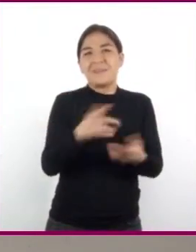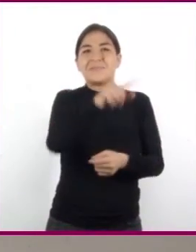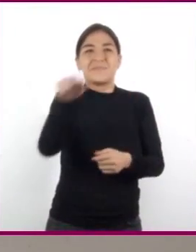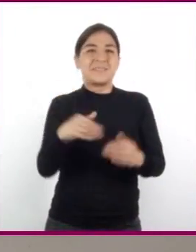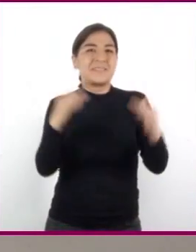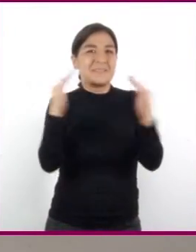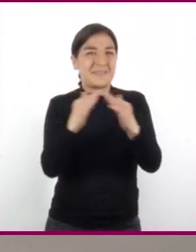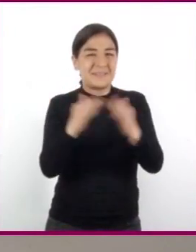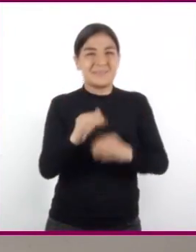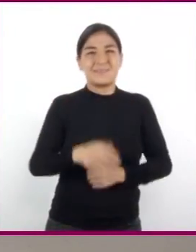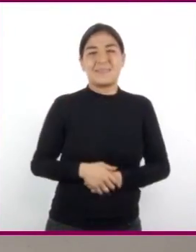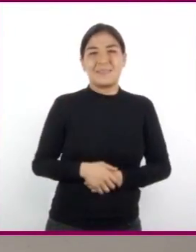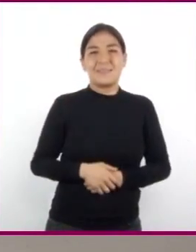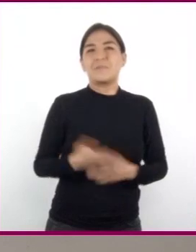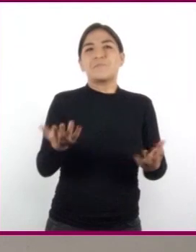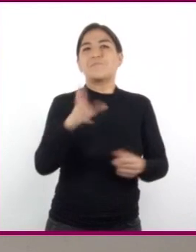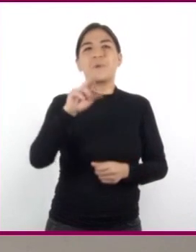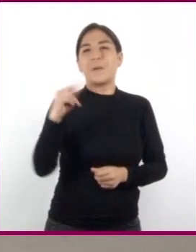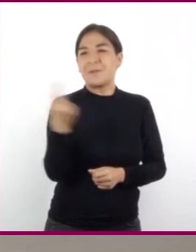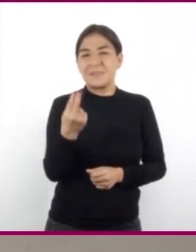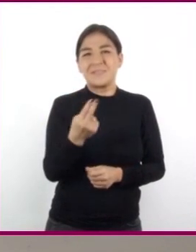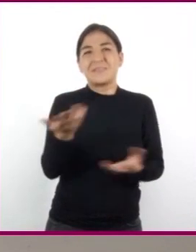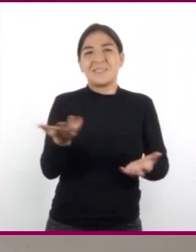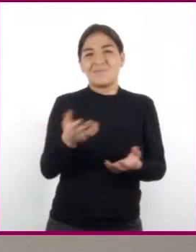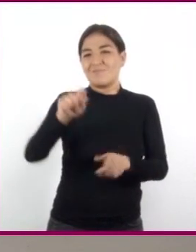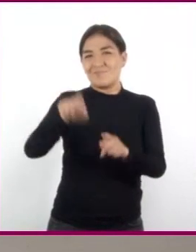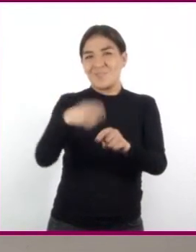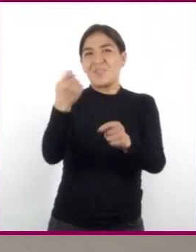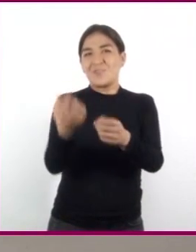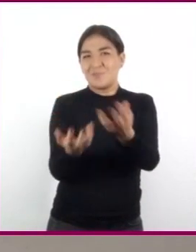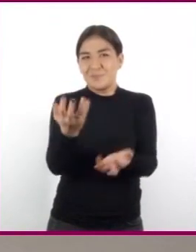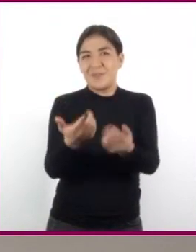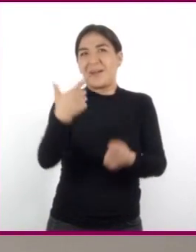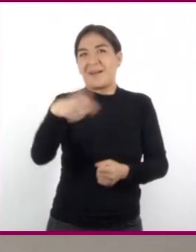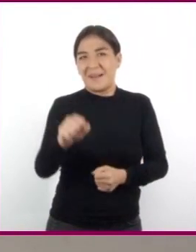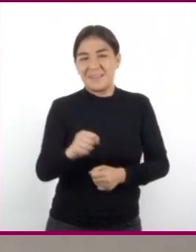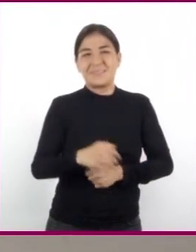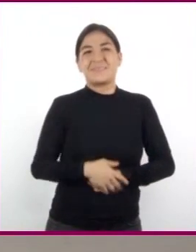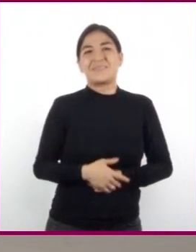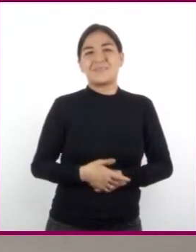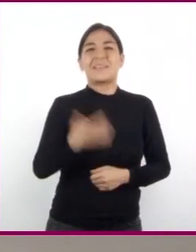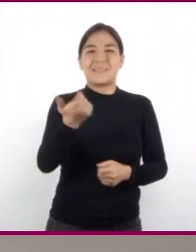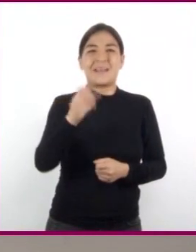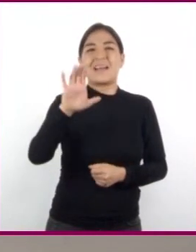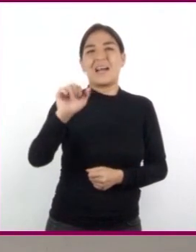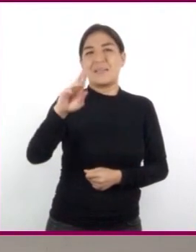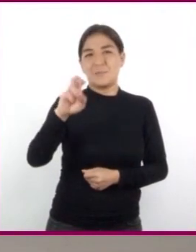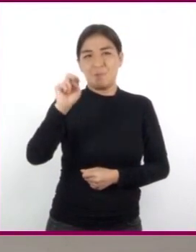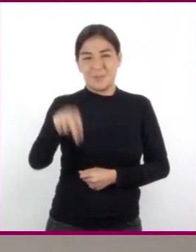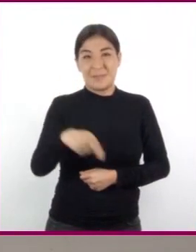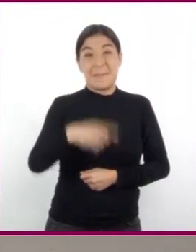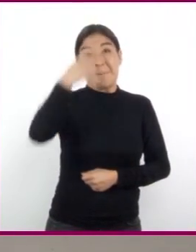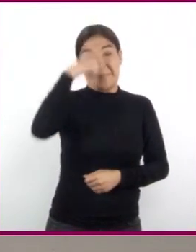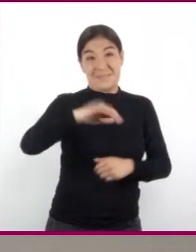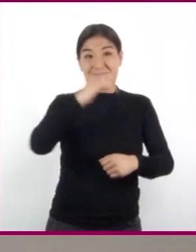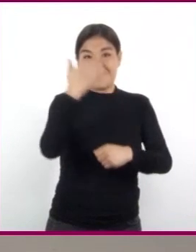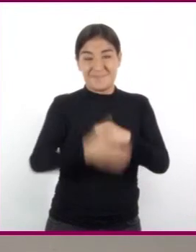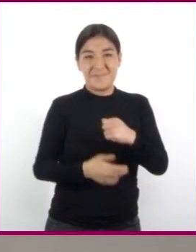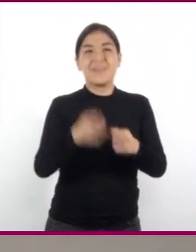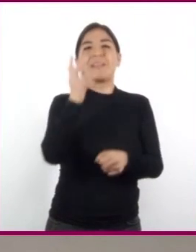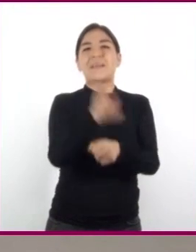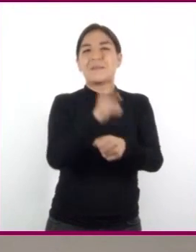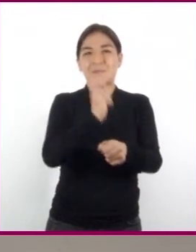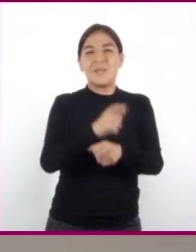en su casa, sin tener que utilizar combustible como gas o carbón. Para terminar, les